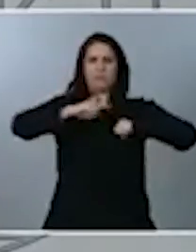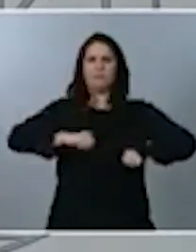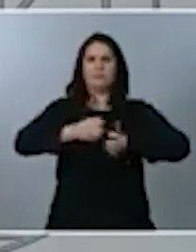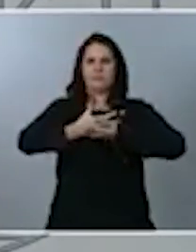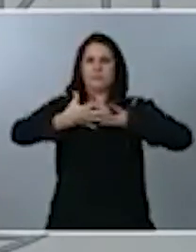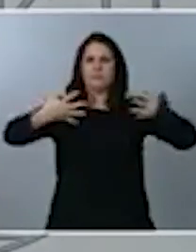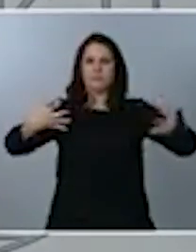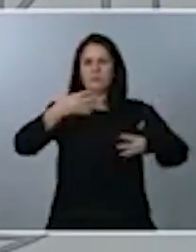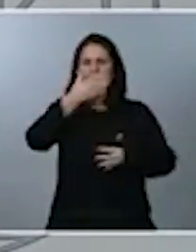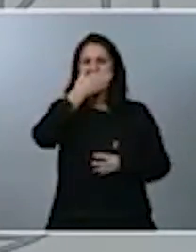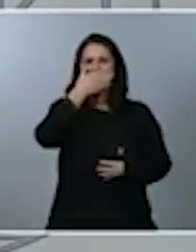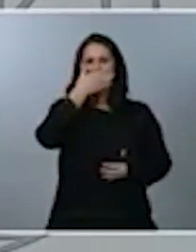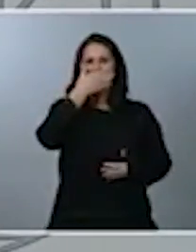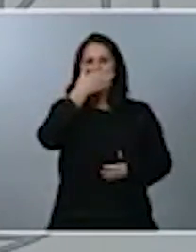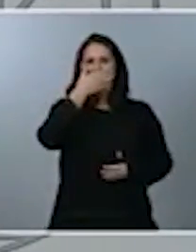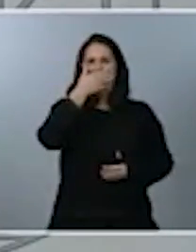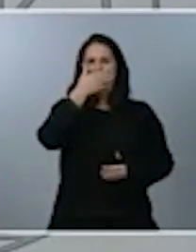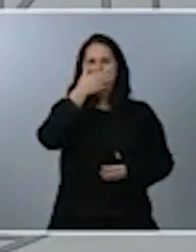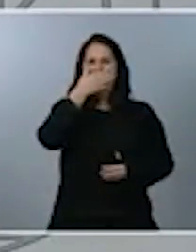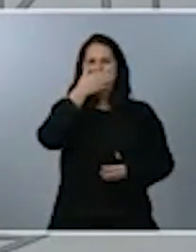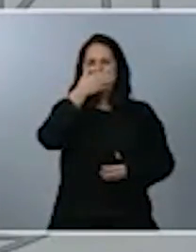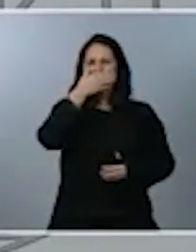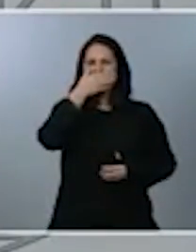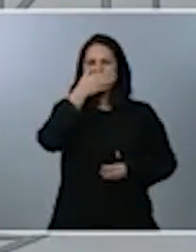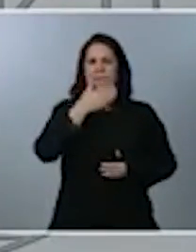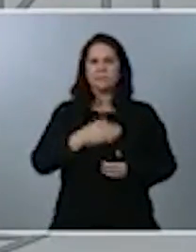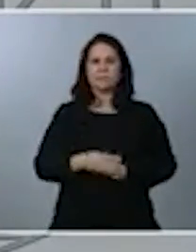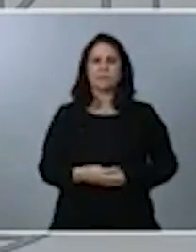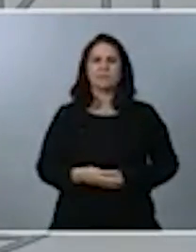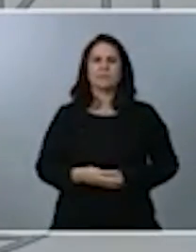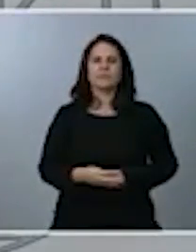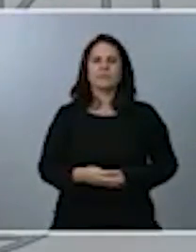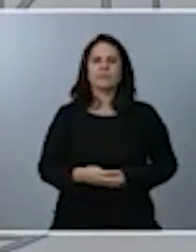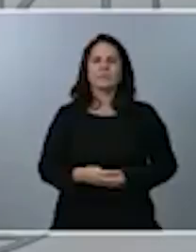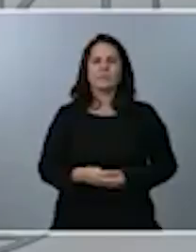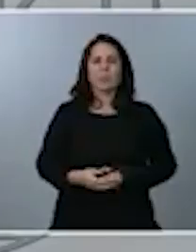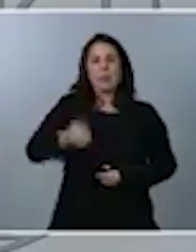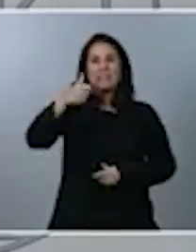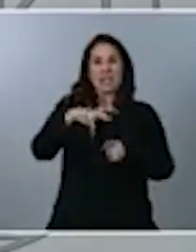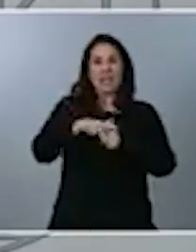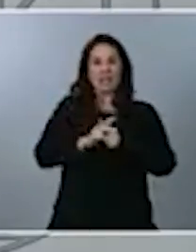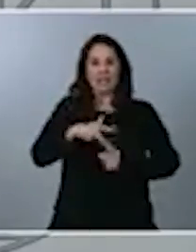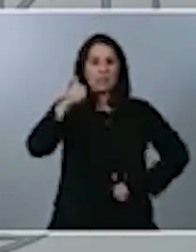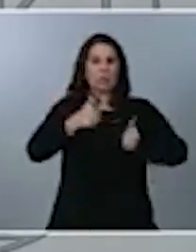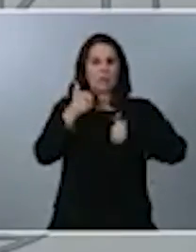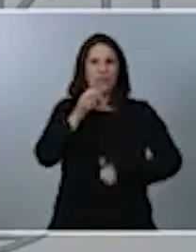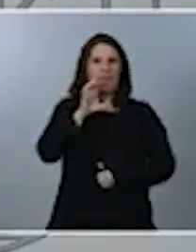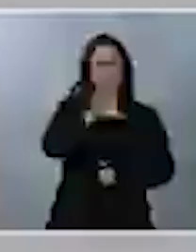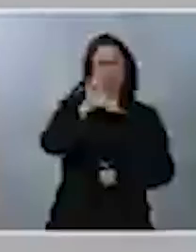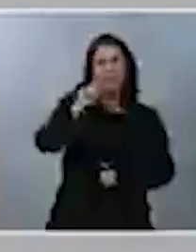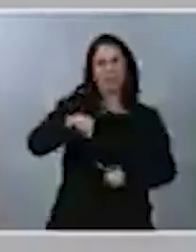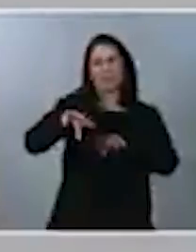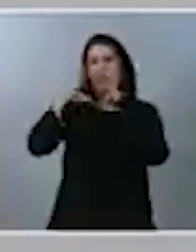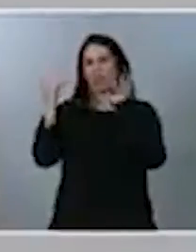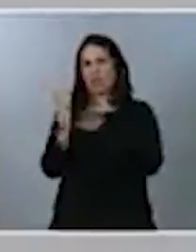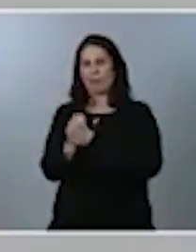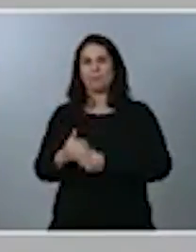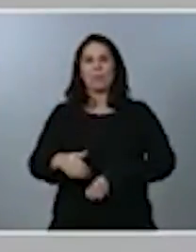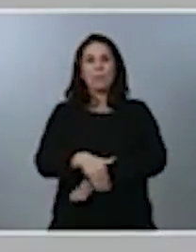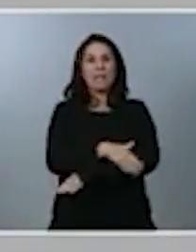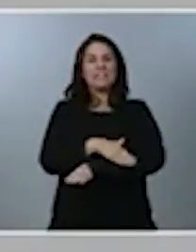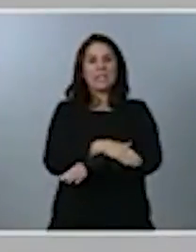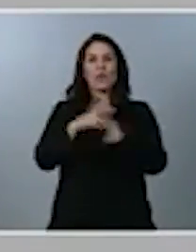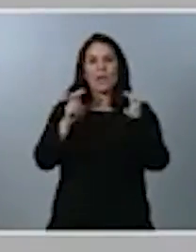herramientas en la competitividad nacional e internacional. El Ministerio de Ciencia e Innovación, que también está incorporado a este